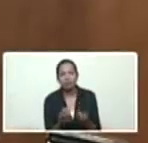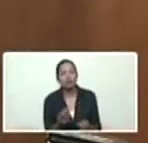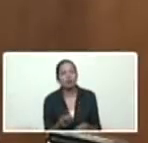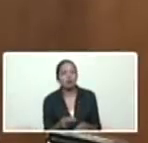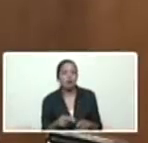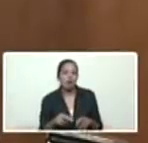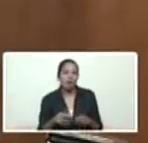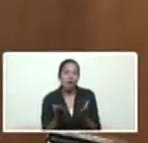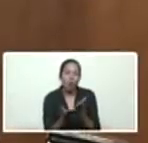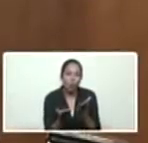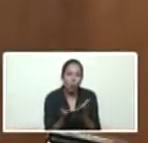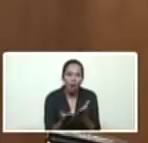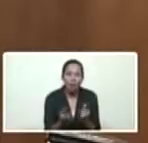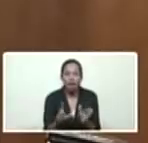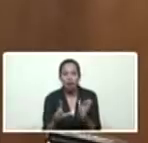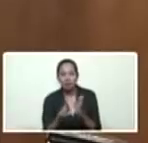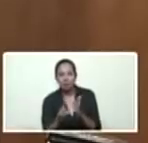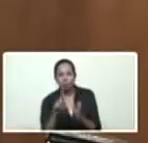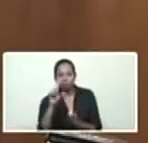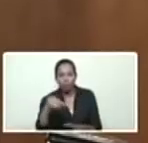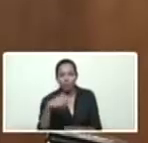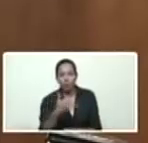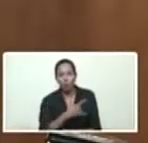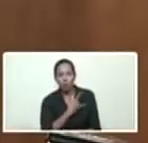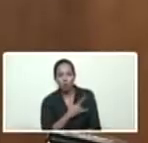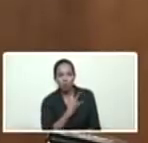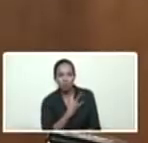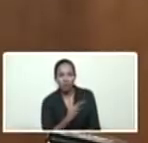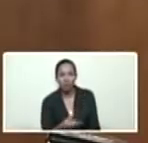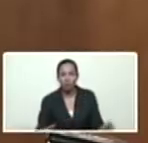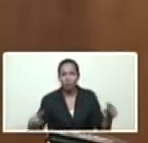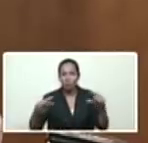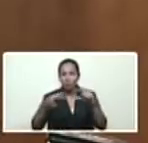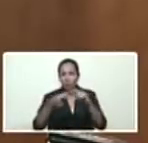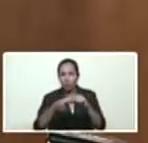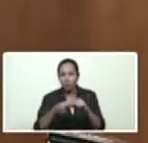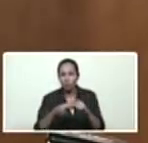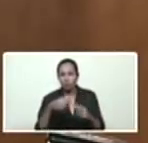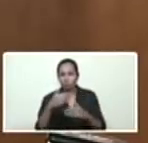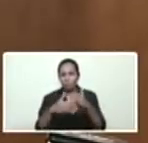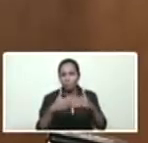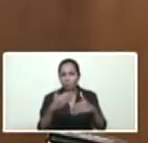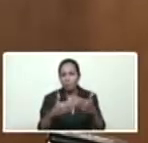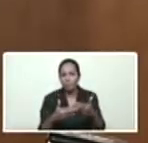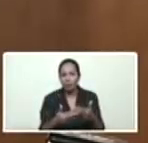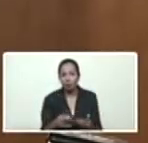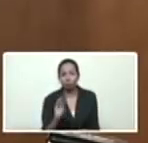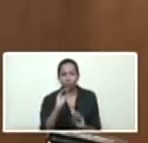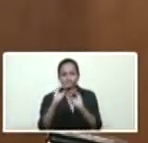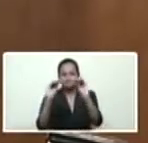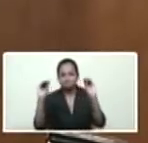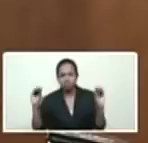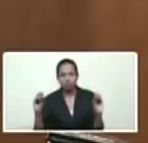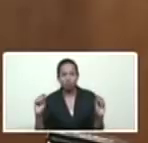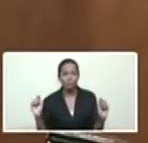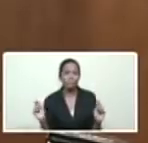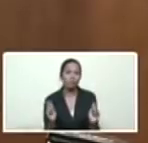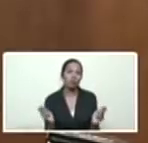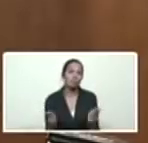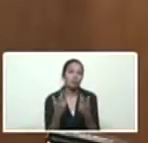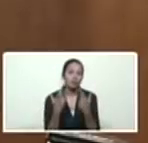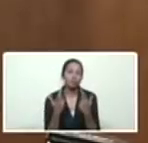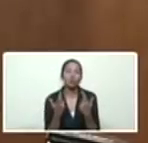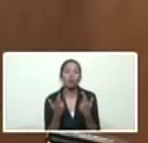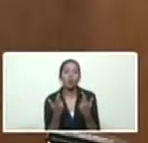liceos, colegios y universidades, paulatinamente, progresivamente, llamo al movimiento bolivariano de familia, de